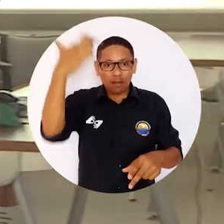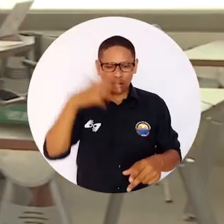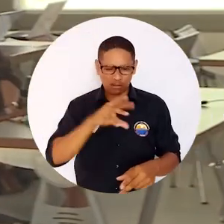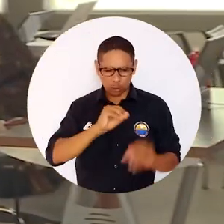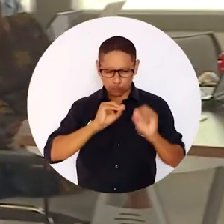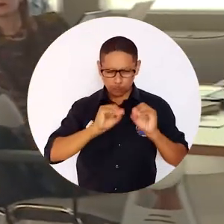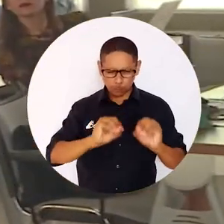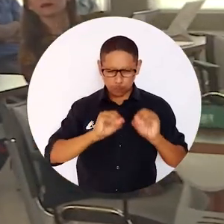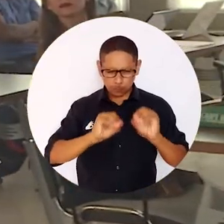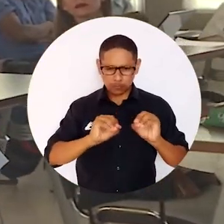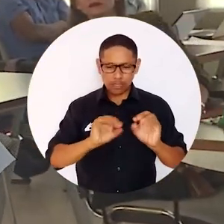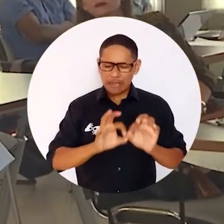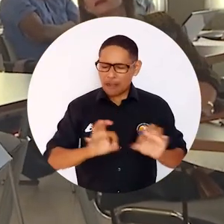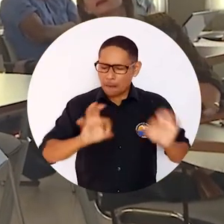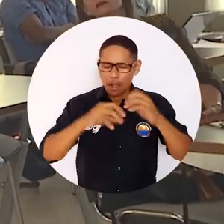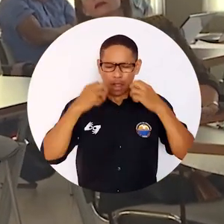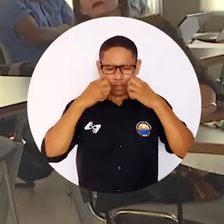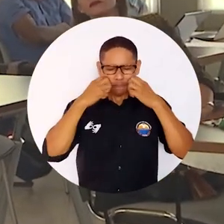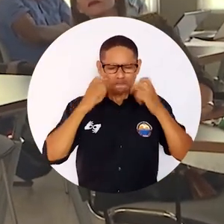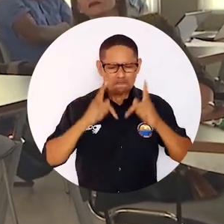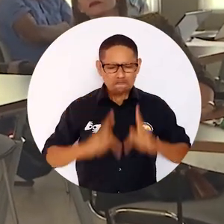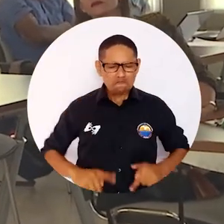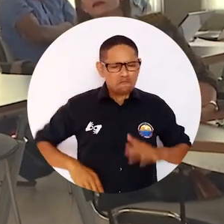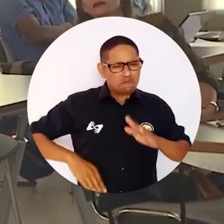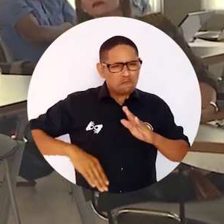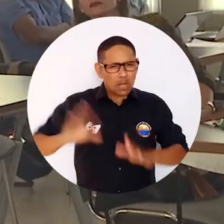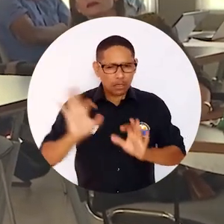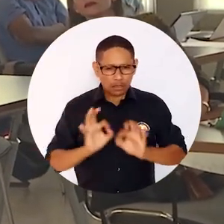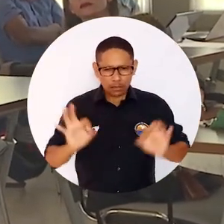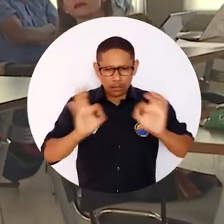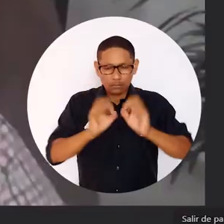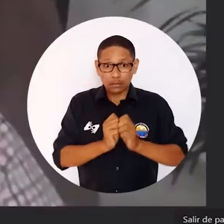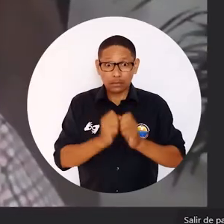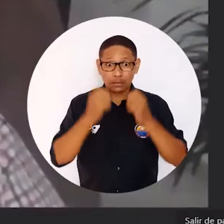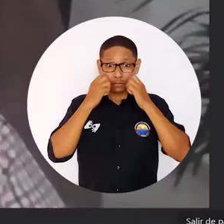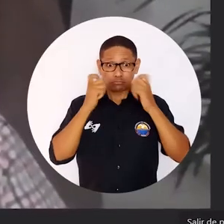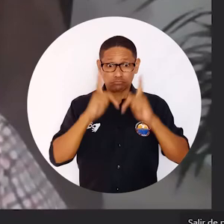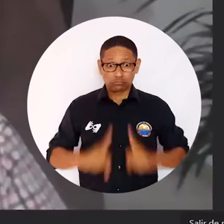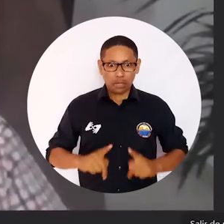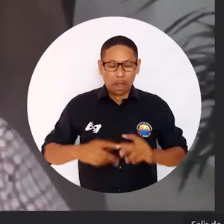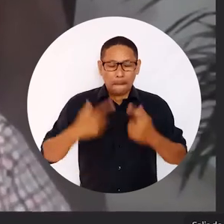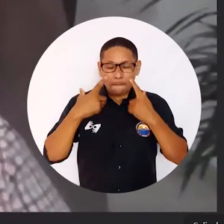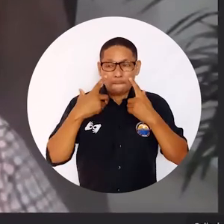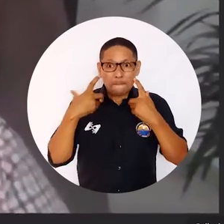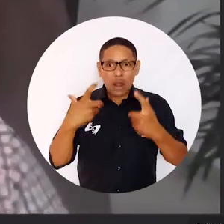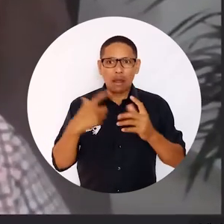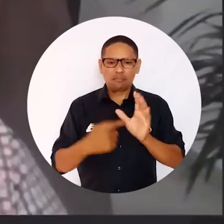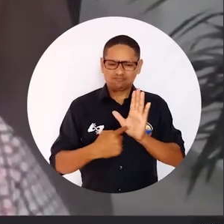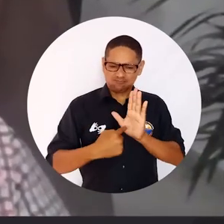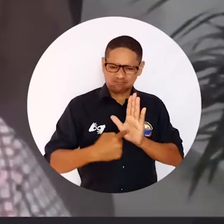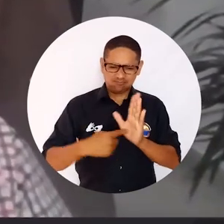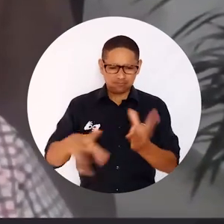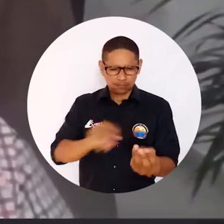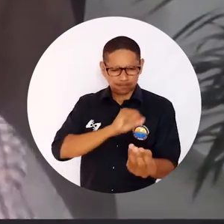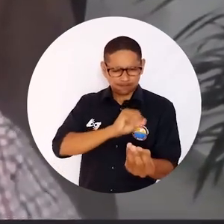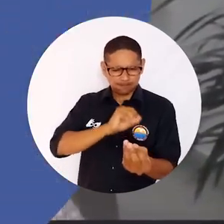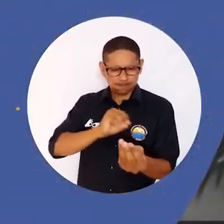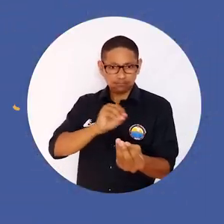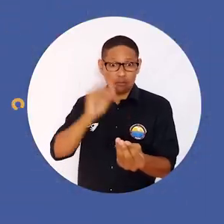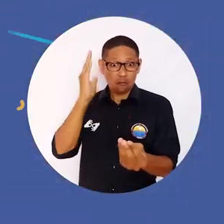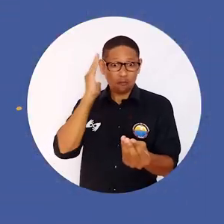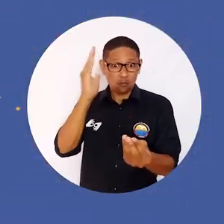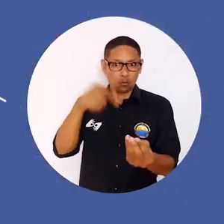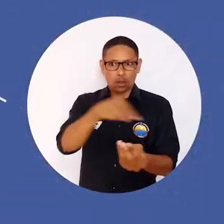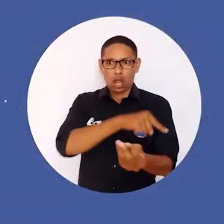que sean sobre todo seres humanos. Y si estamos formando seres humanos, entonces queremos formar una